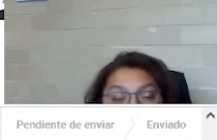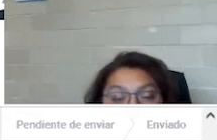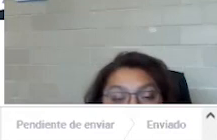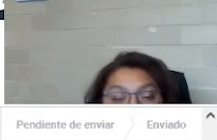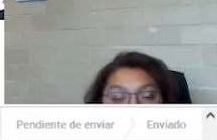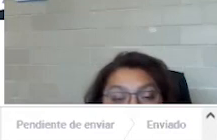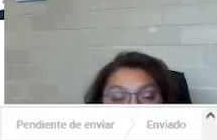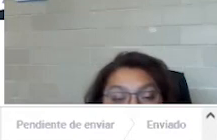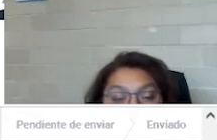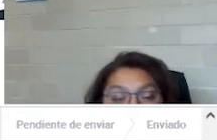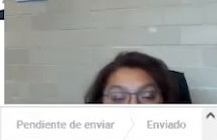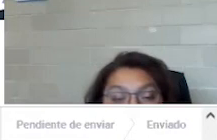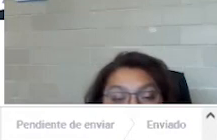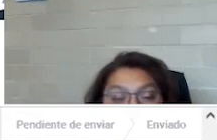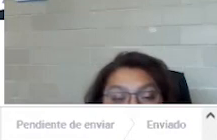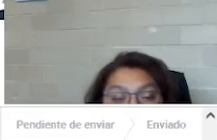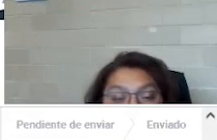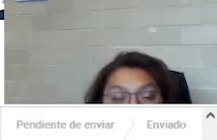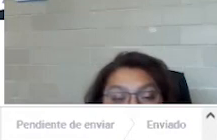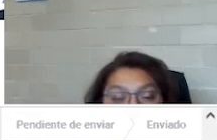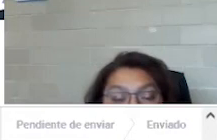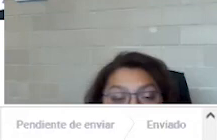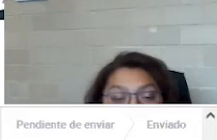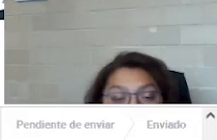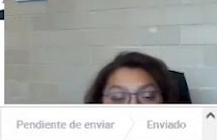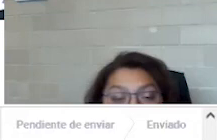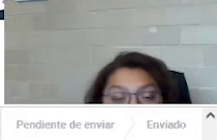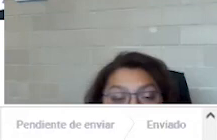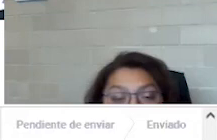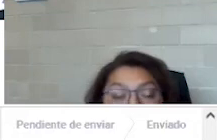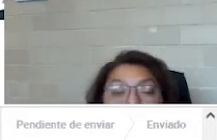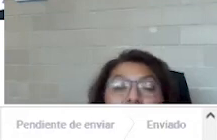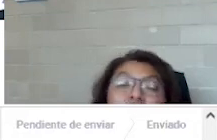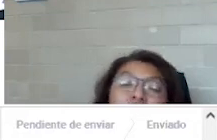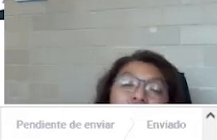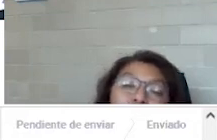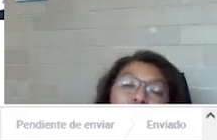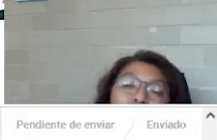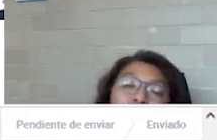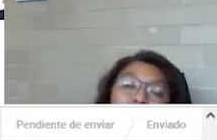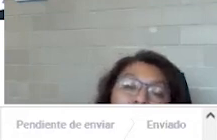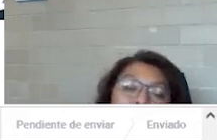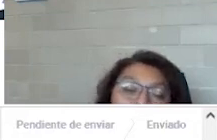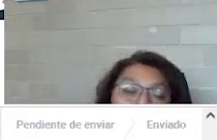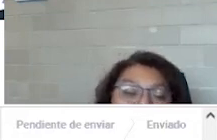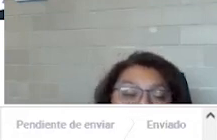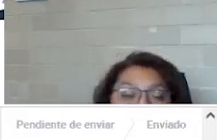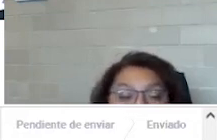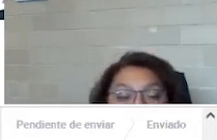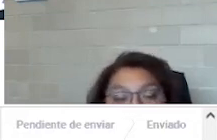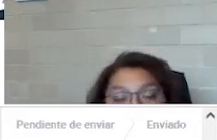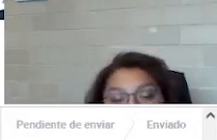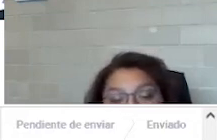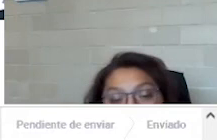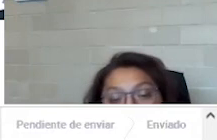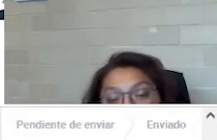el documento anexo como soporte a la solicitud. Aquí tenemos un pequeño, un pequeño tip que nos dice que, bueno, los